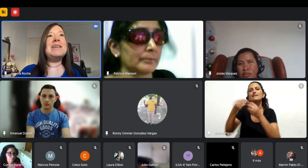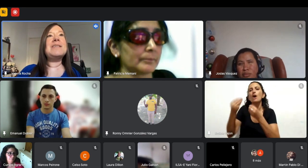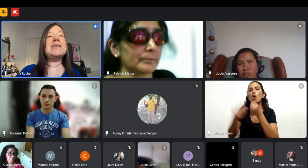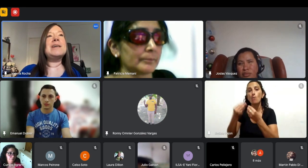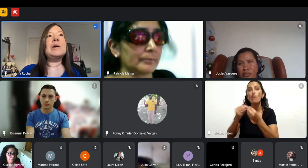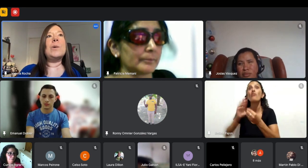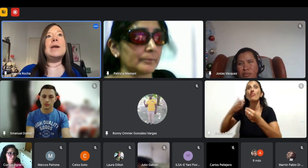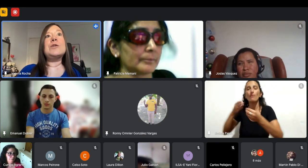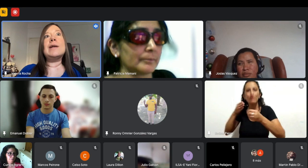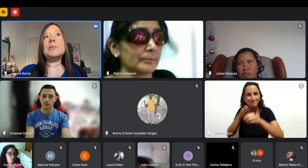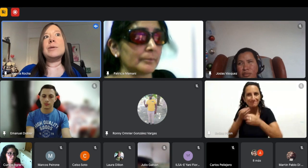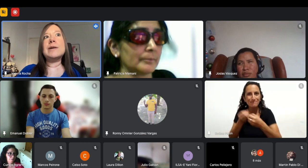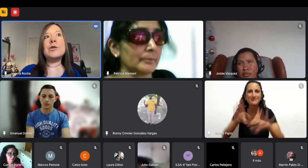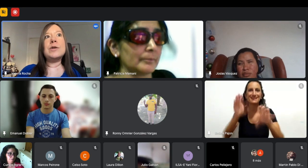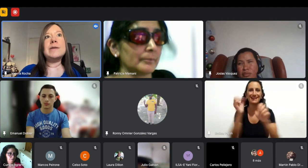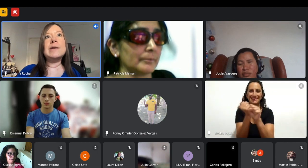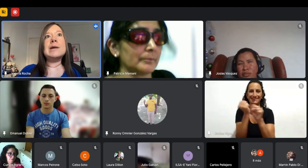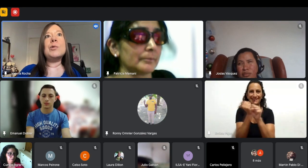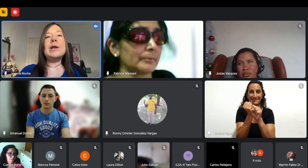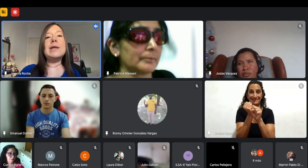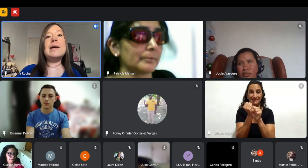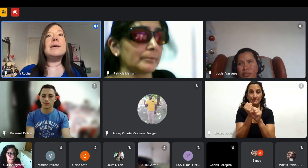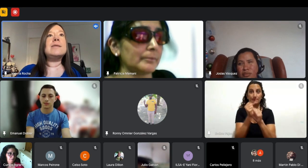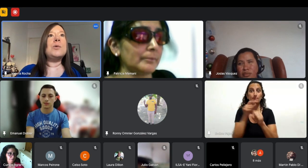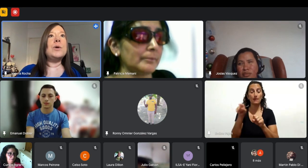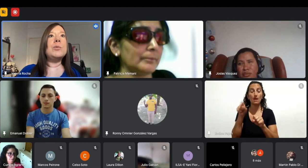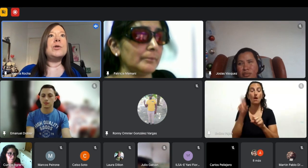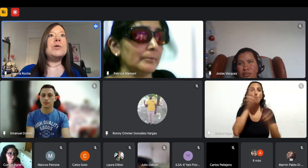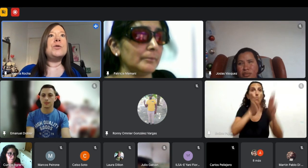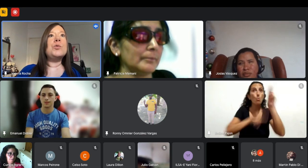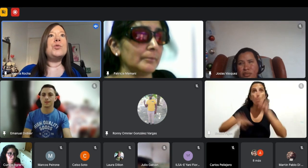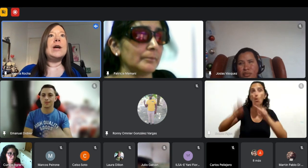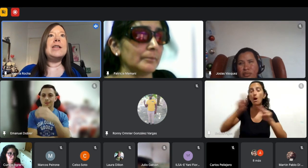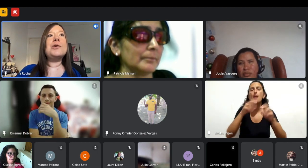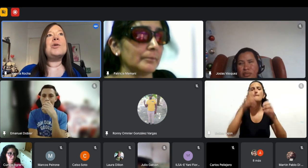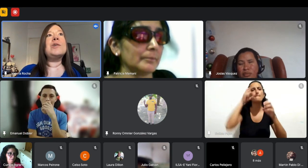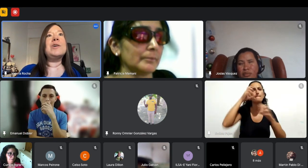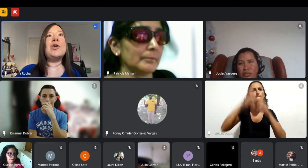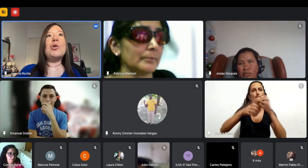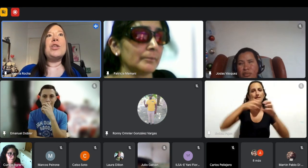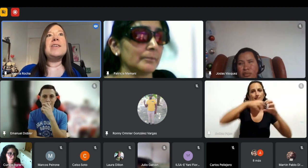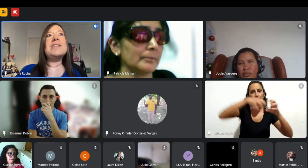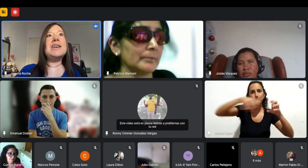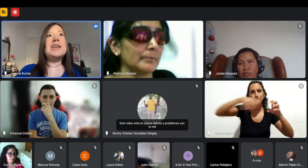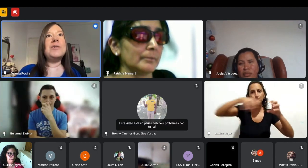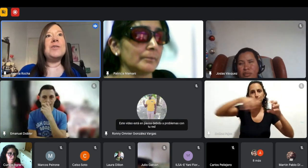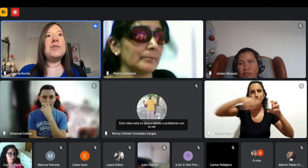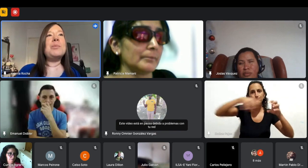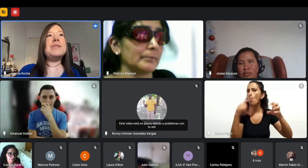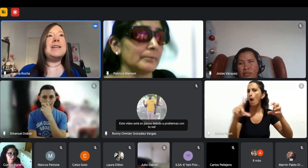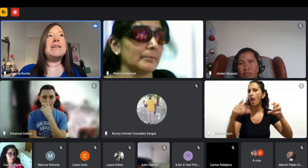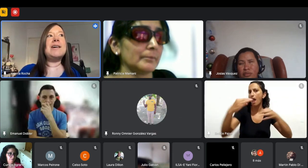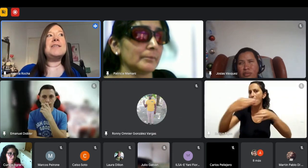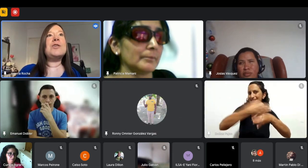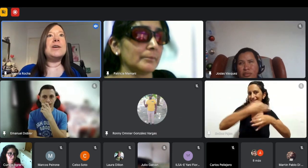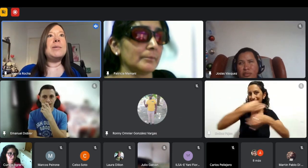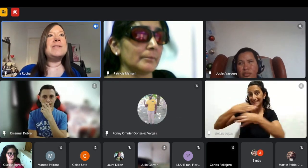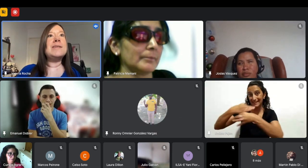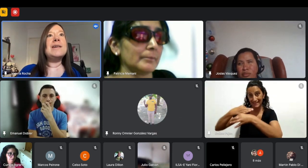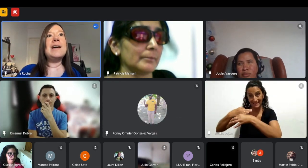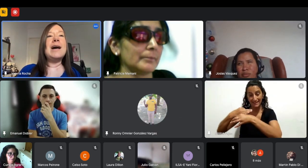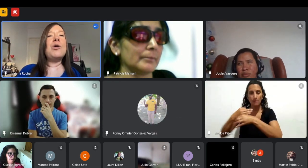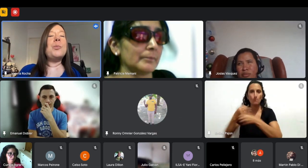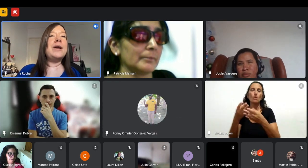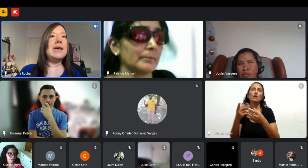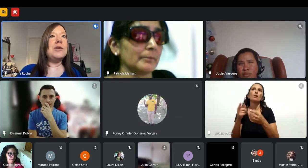tantas redes cuáles son las empresas que ofrecen esta modalidad que está bueno porque no es un salto como desde cero a empezar a trabajar sino